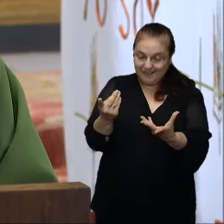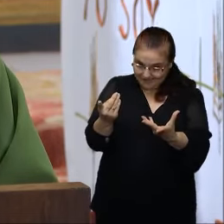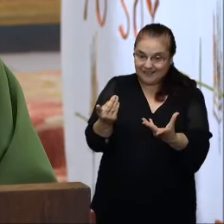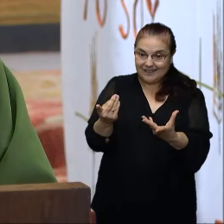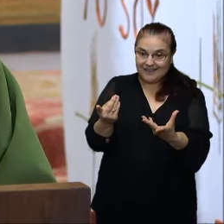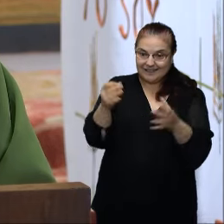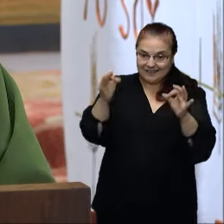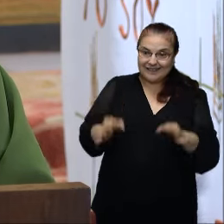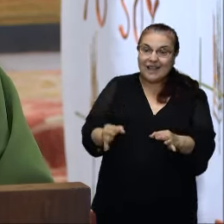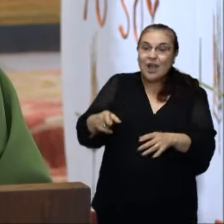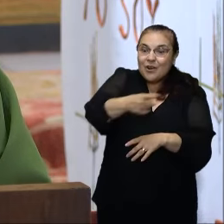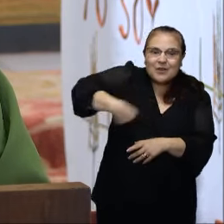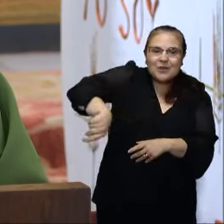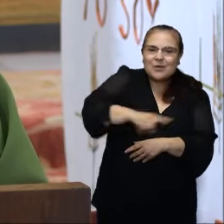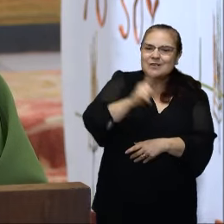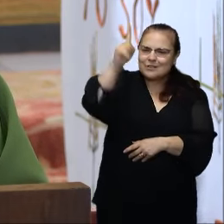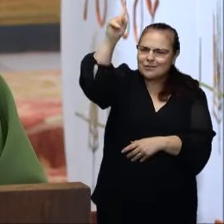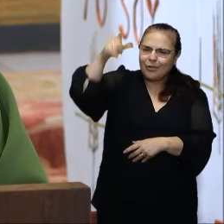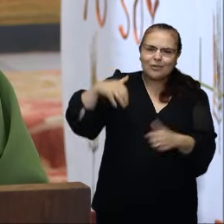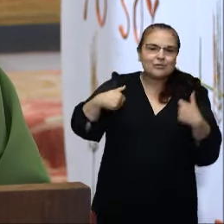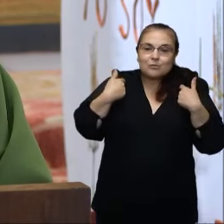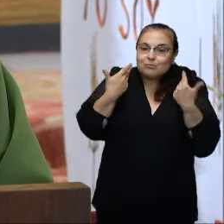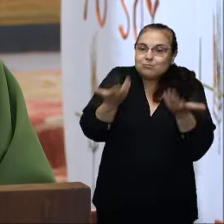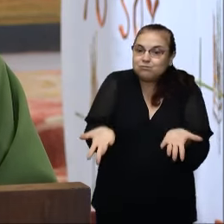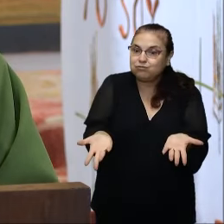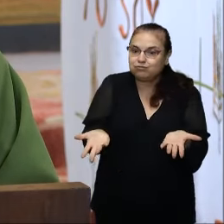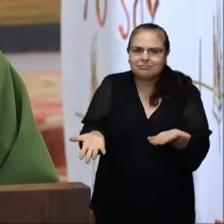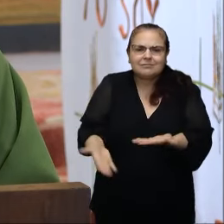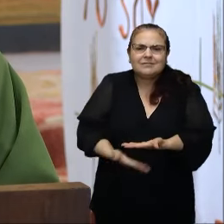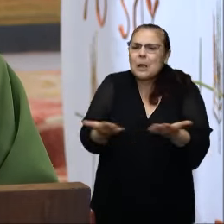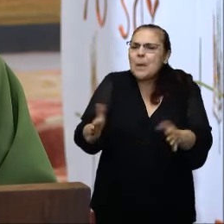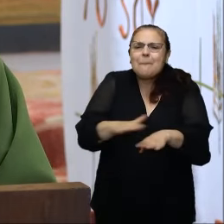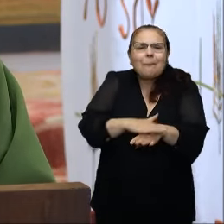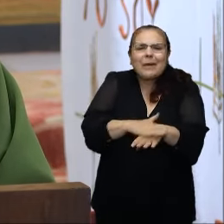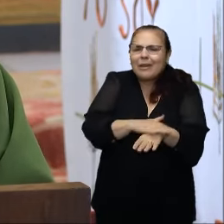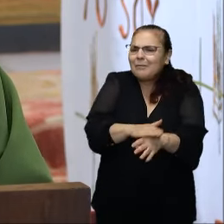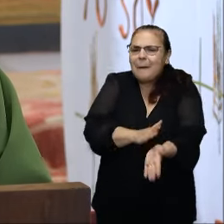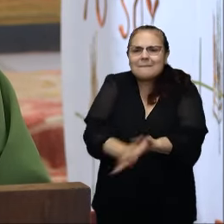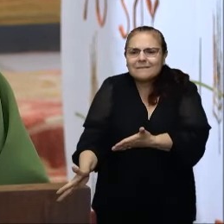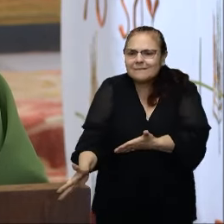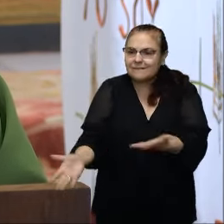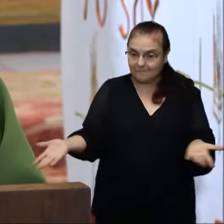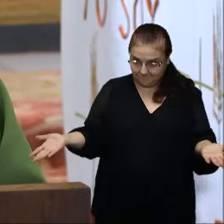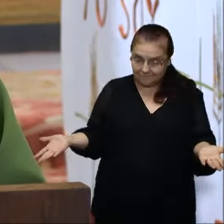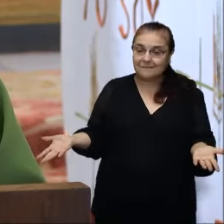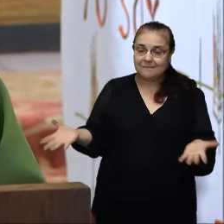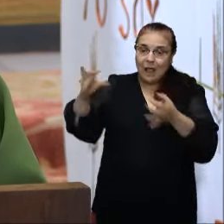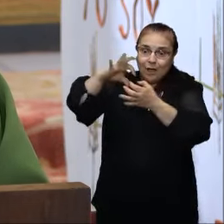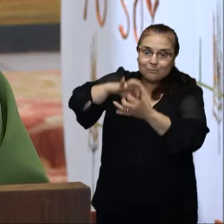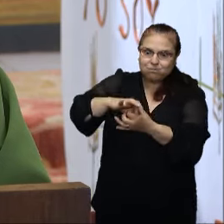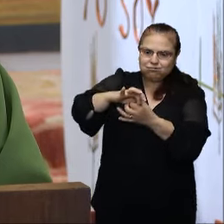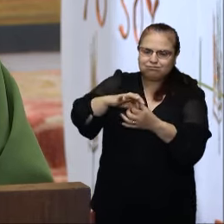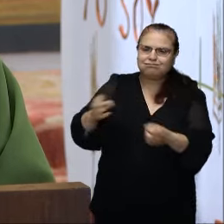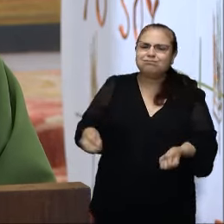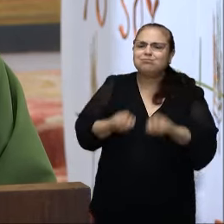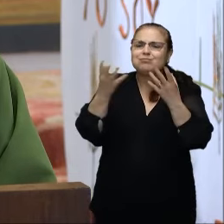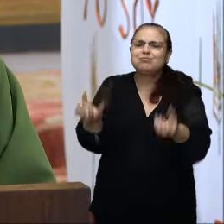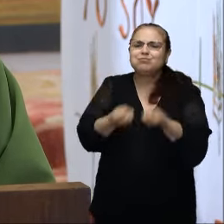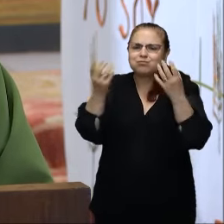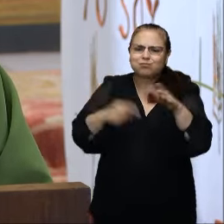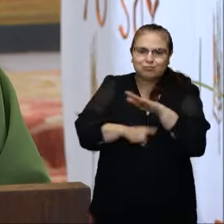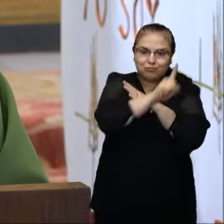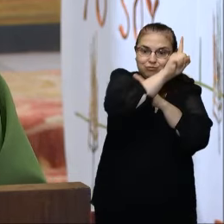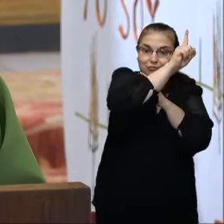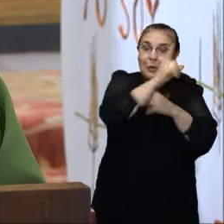Y nuestro Dios es donación sin reservas, es perdón sin límites, es relación que promueve y hace crecer.